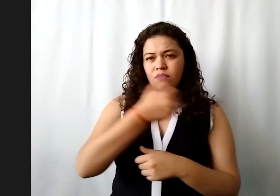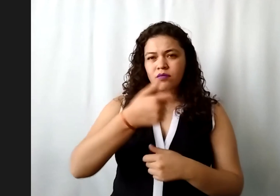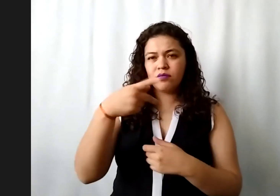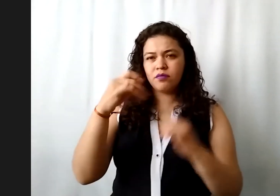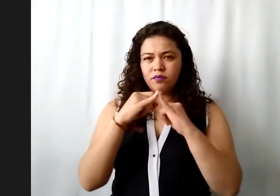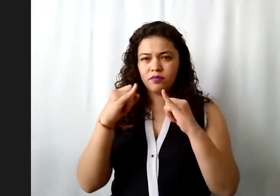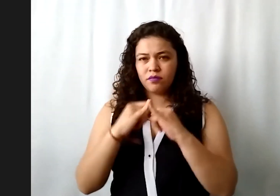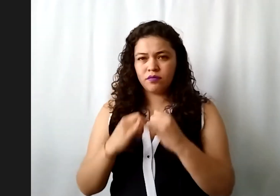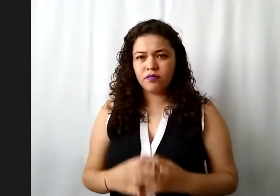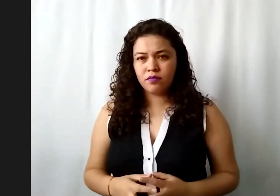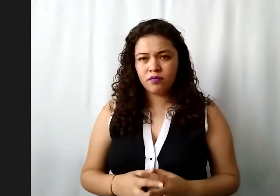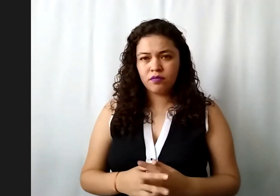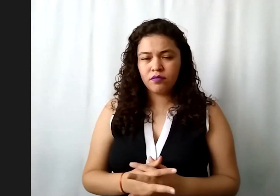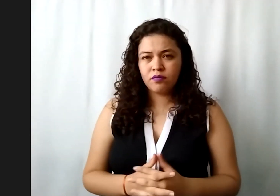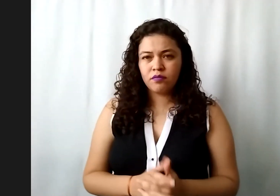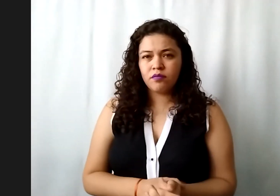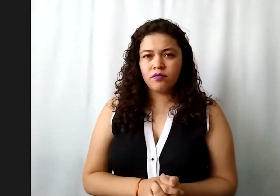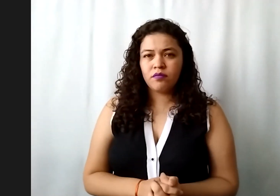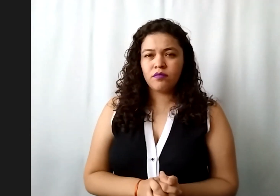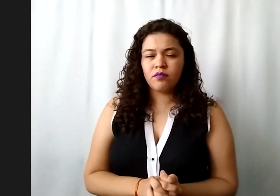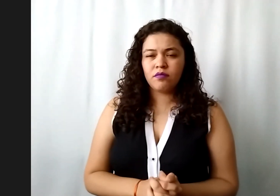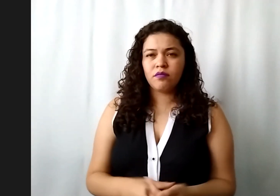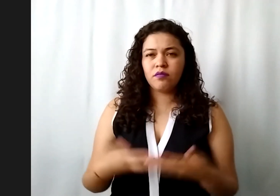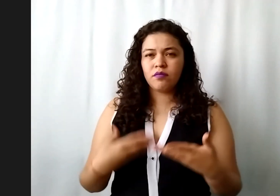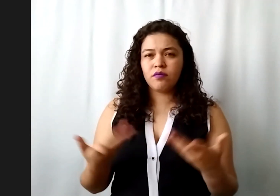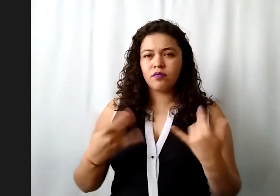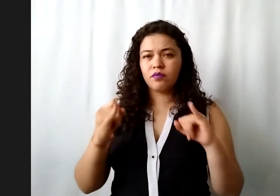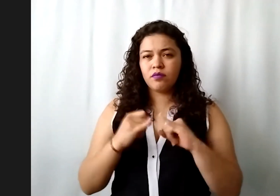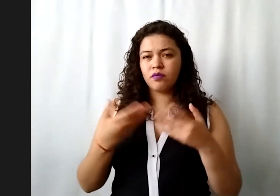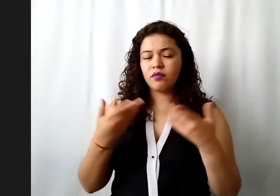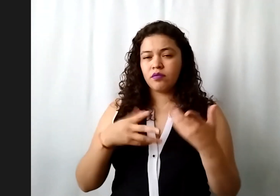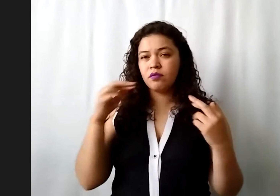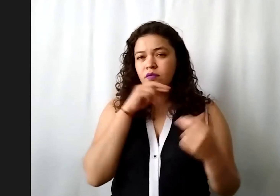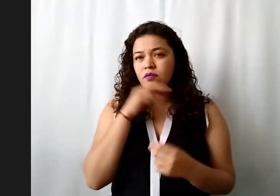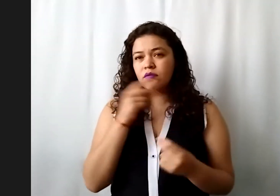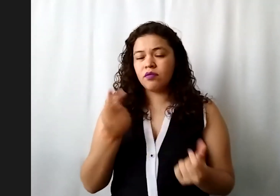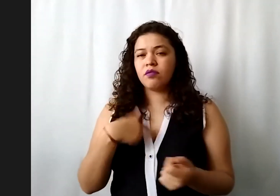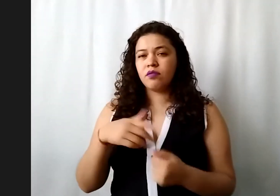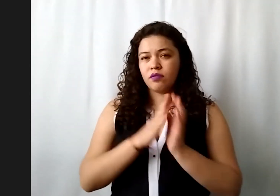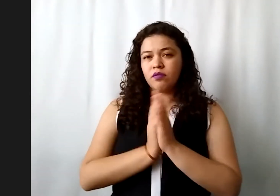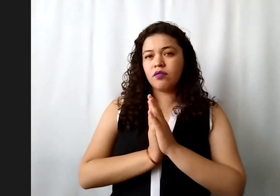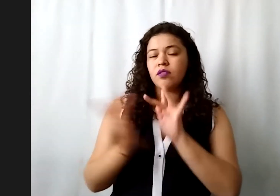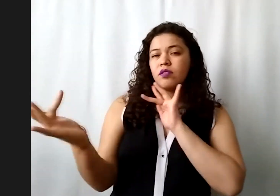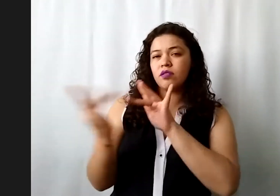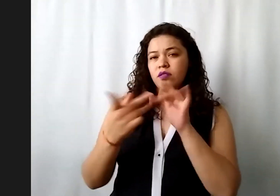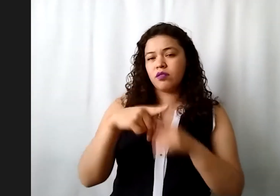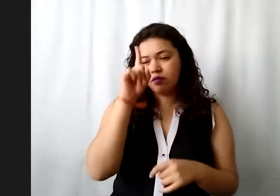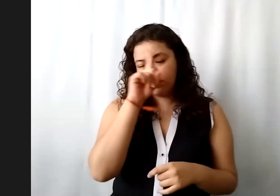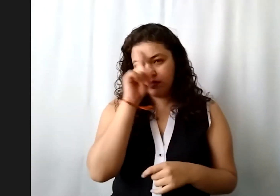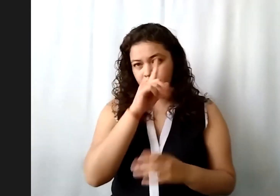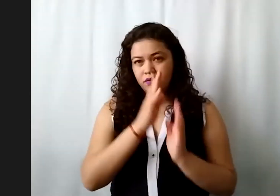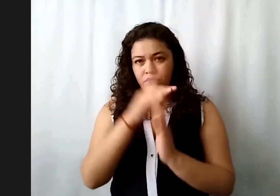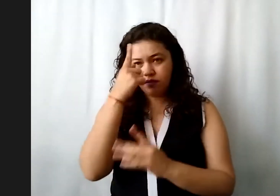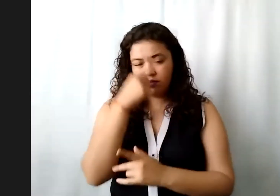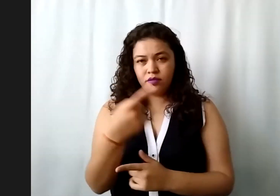ajá a lo mejor ahorita como por la parte de la rapidez yo les invitaría a acercarse también a su asesor para